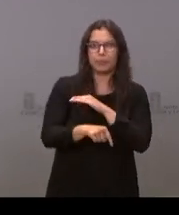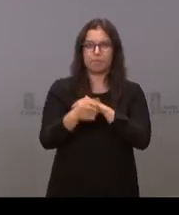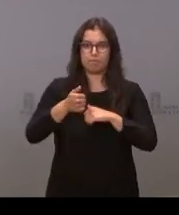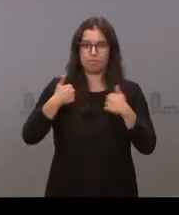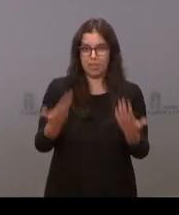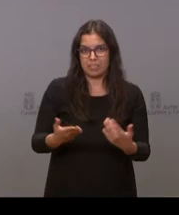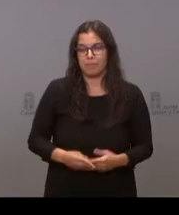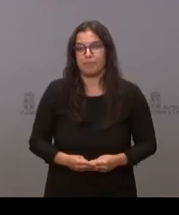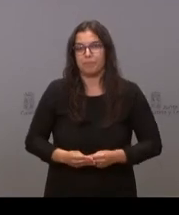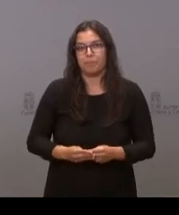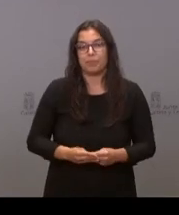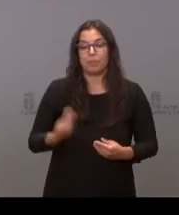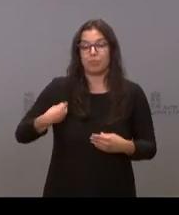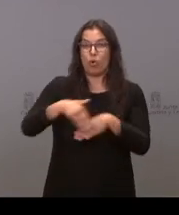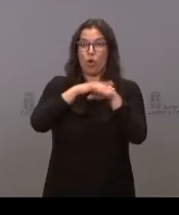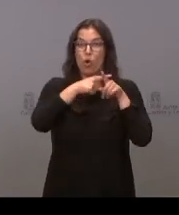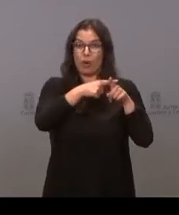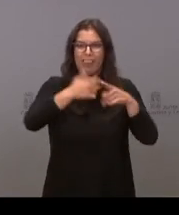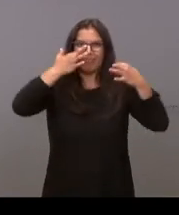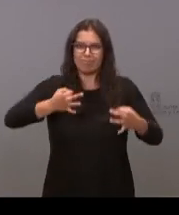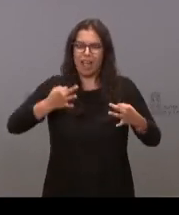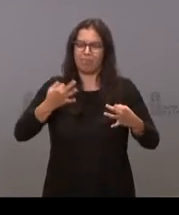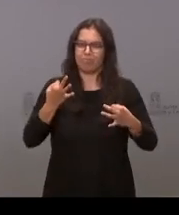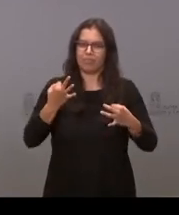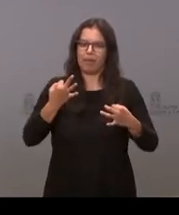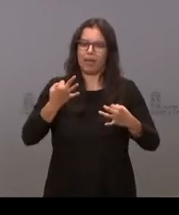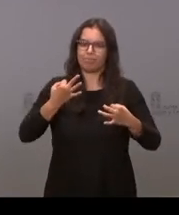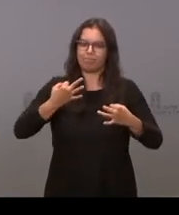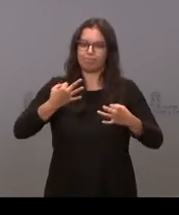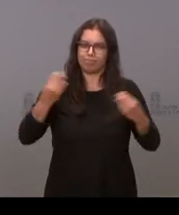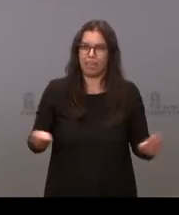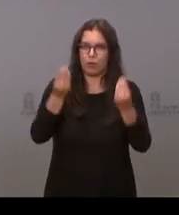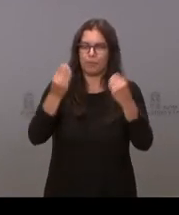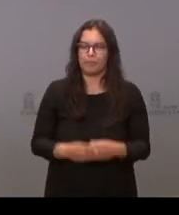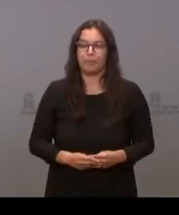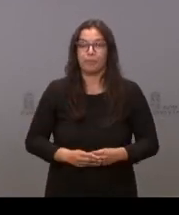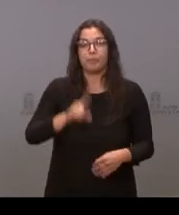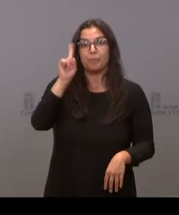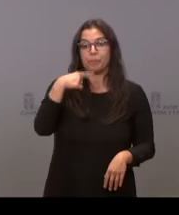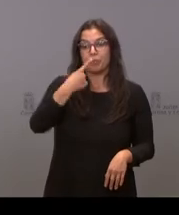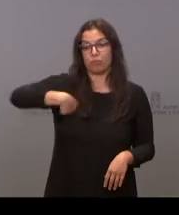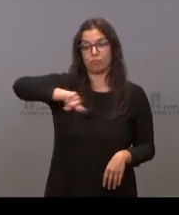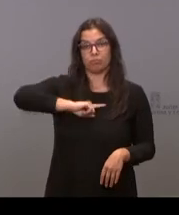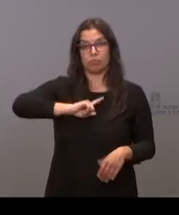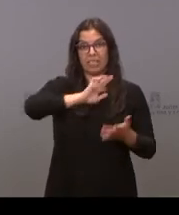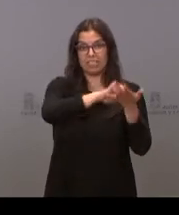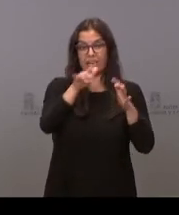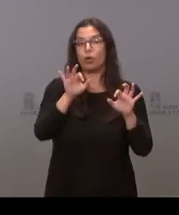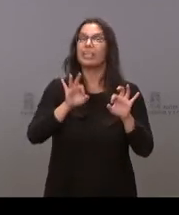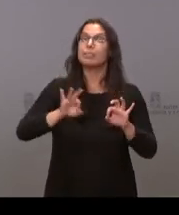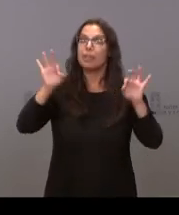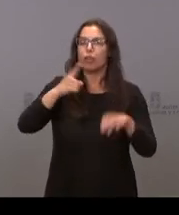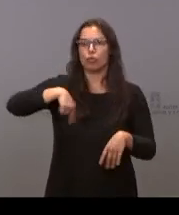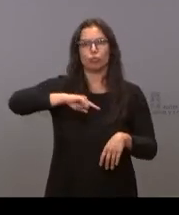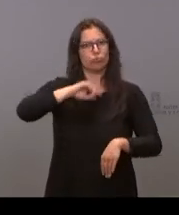cogobernanza real. Decir también que desde Castilla y León, especialmente, hemos hecho los